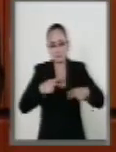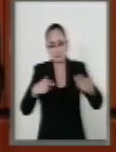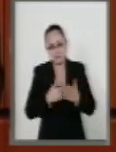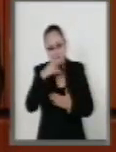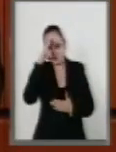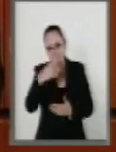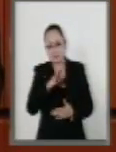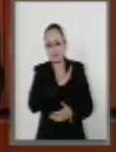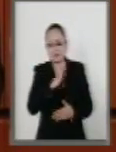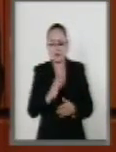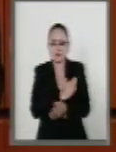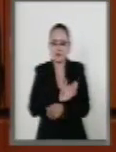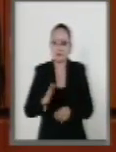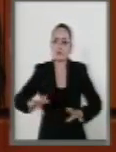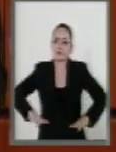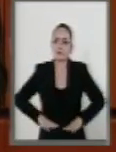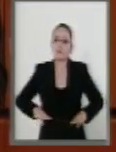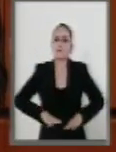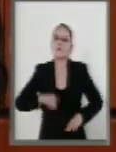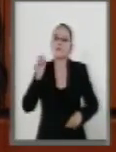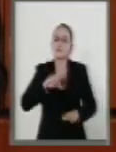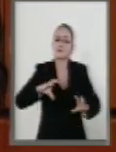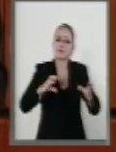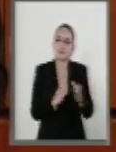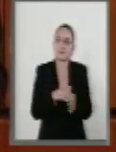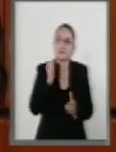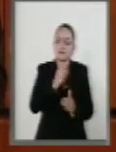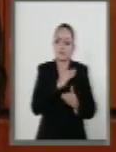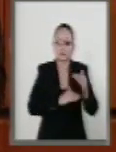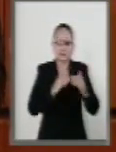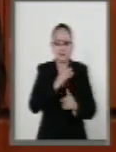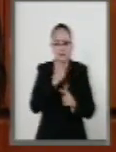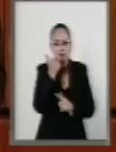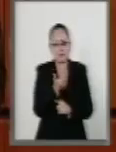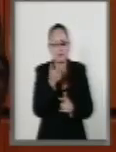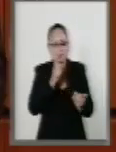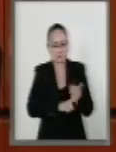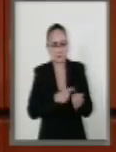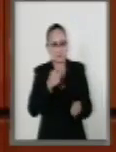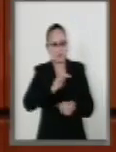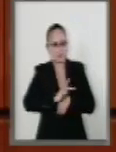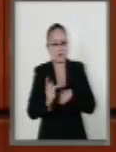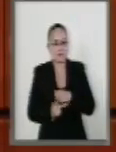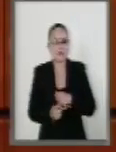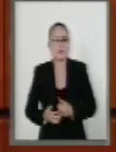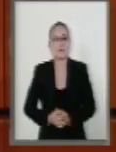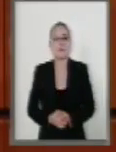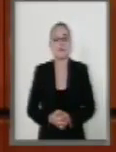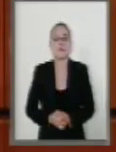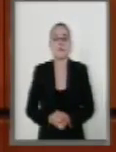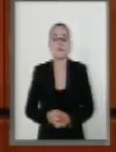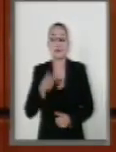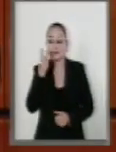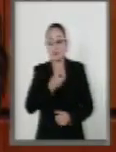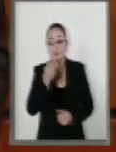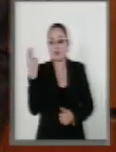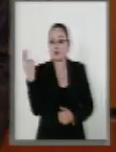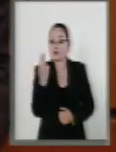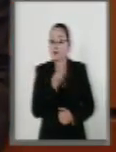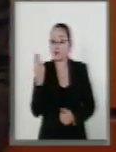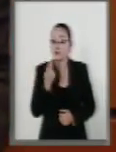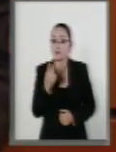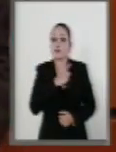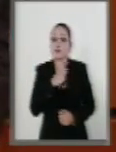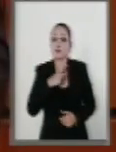beneficiarios del desarrollo del sector y de la riqueza energética del país. Es urgente cubrir las